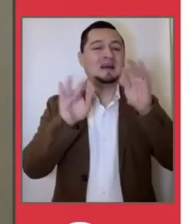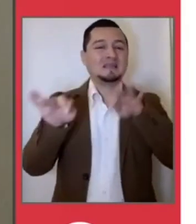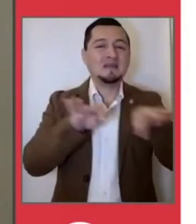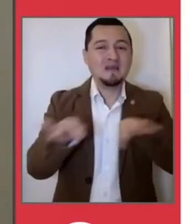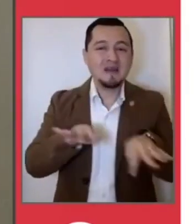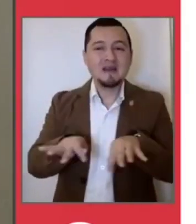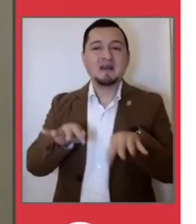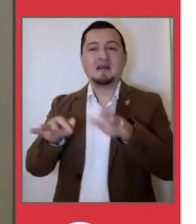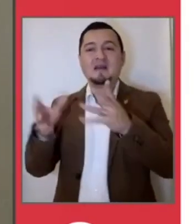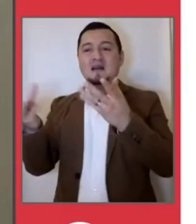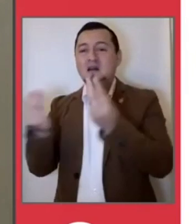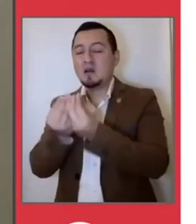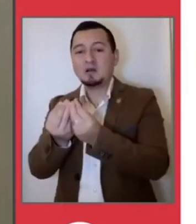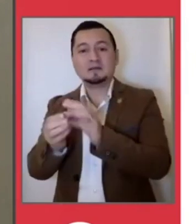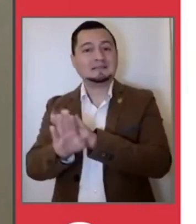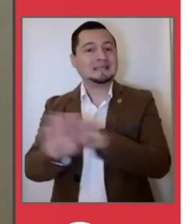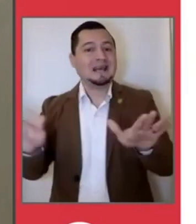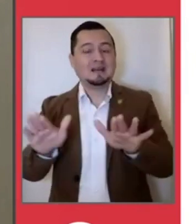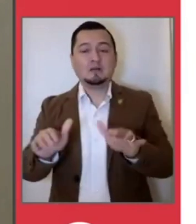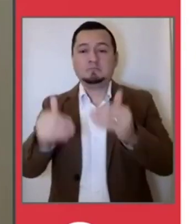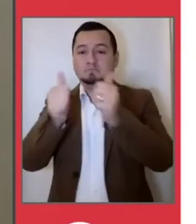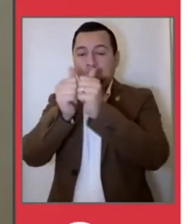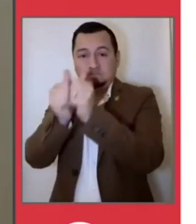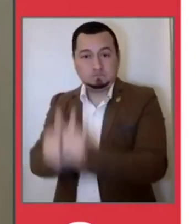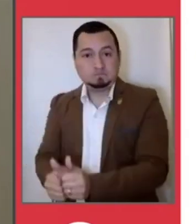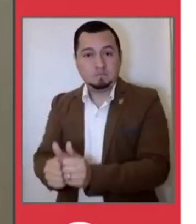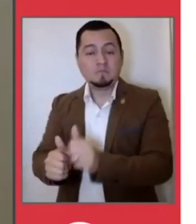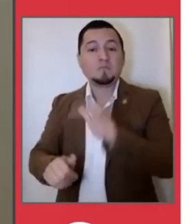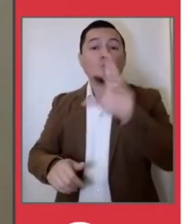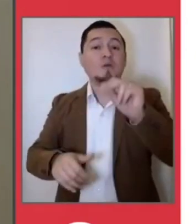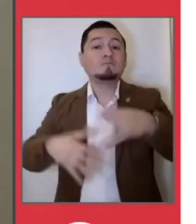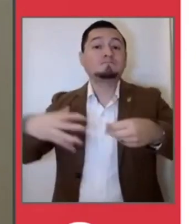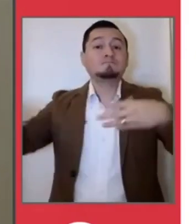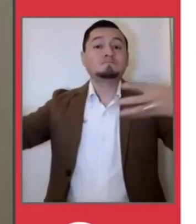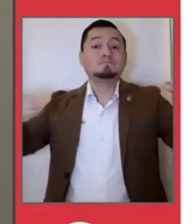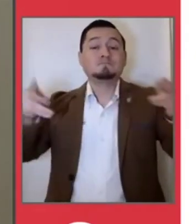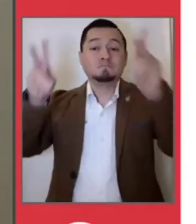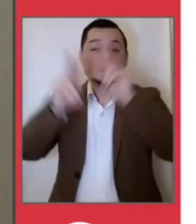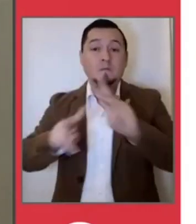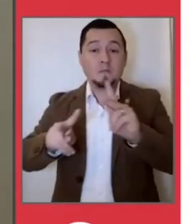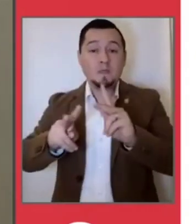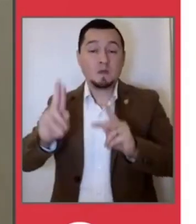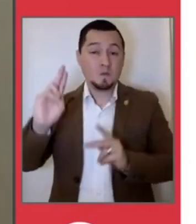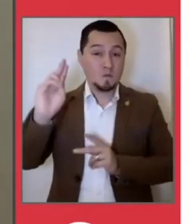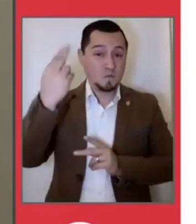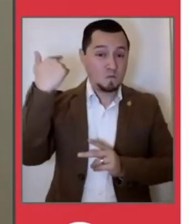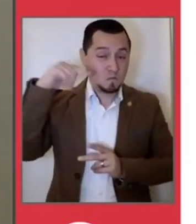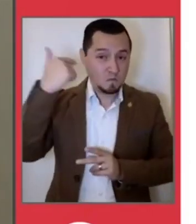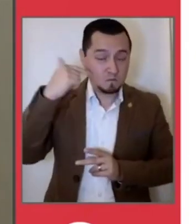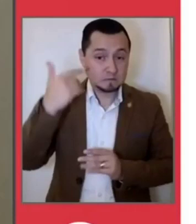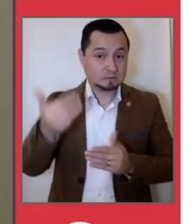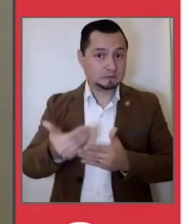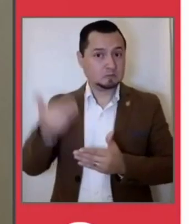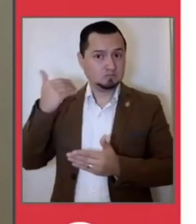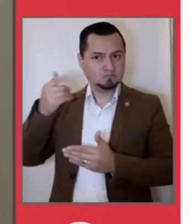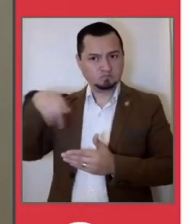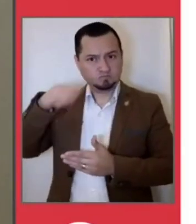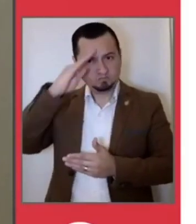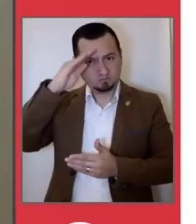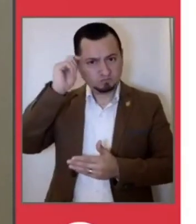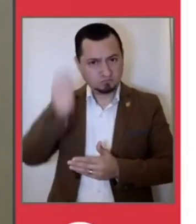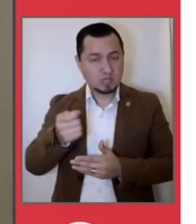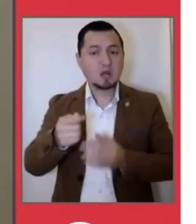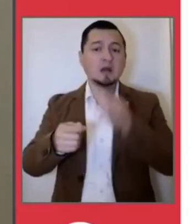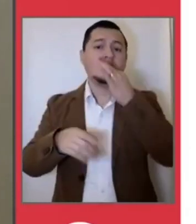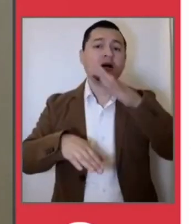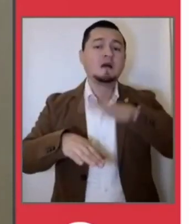de manera efectiva a contener el crecimiento de contagios. Entonces, como lo hizo la Universidad de Guadalajara y lo anunció hace un par de días, el gobierno